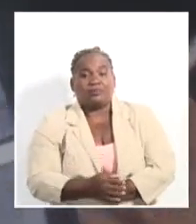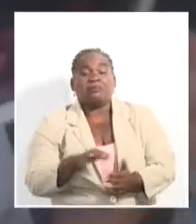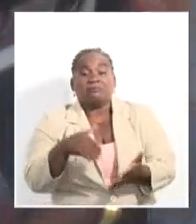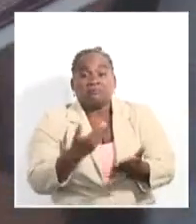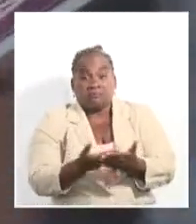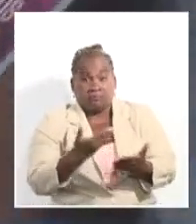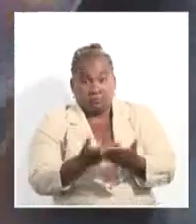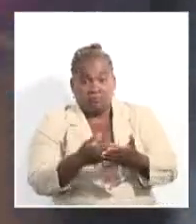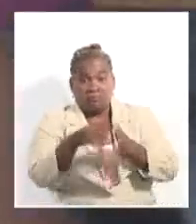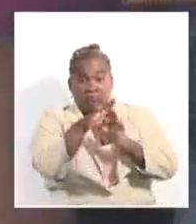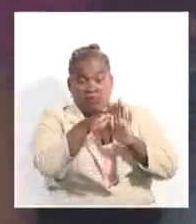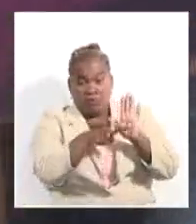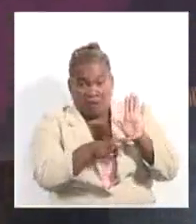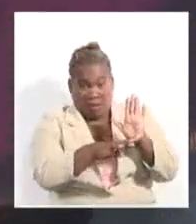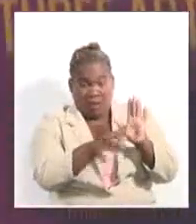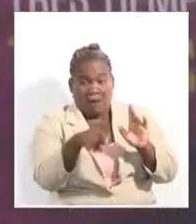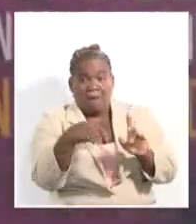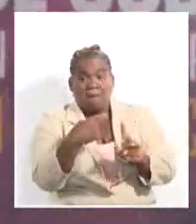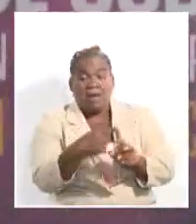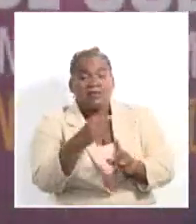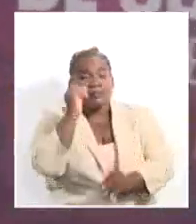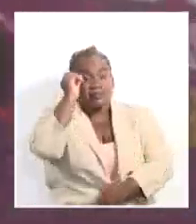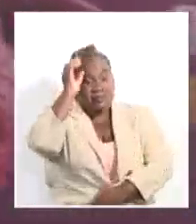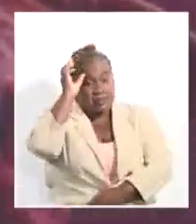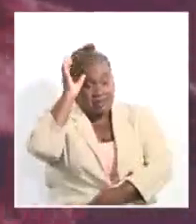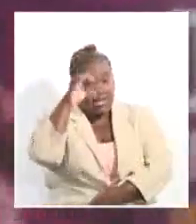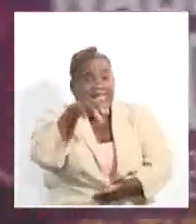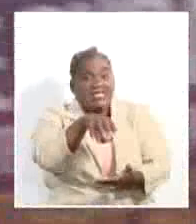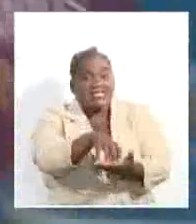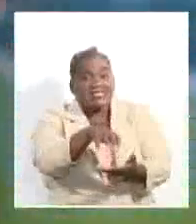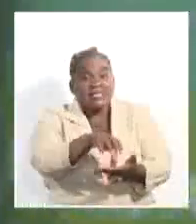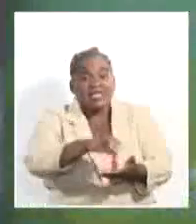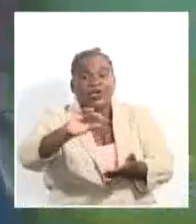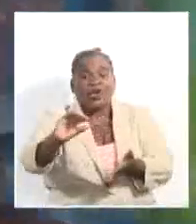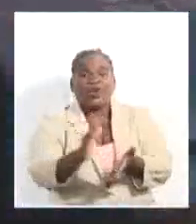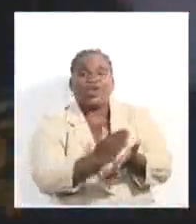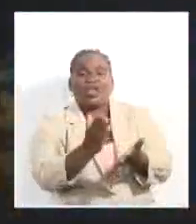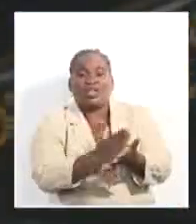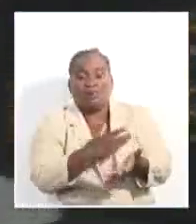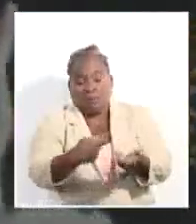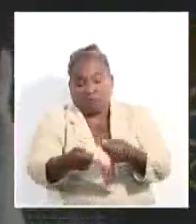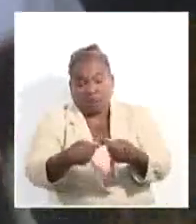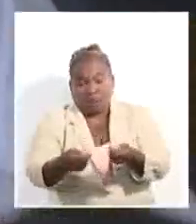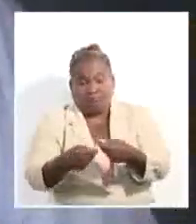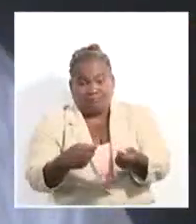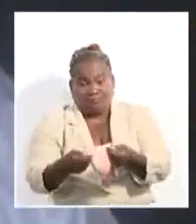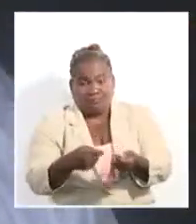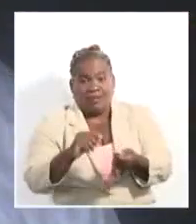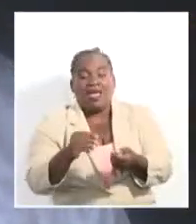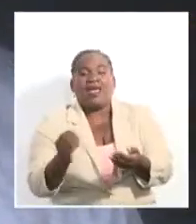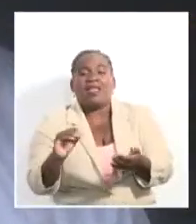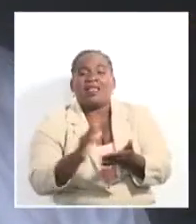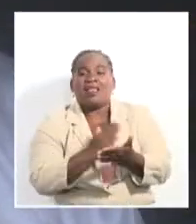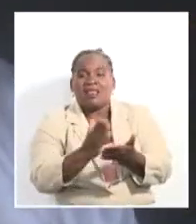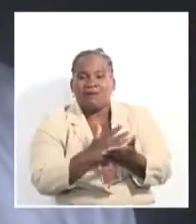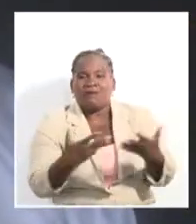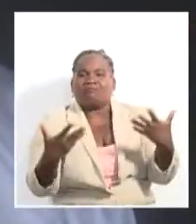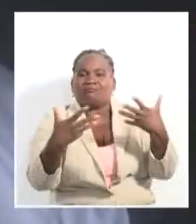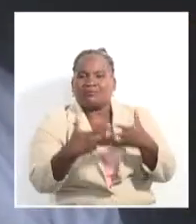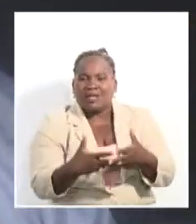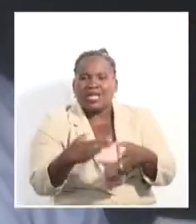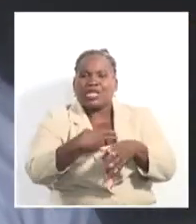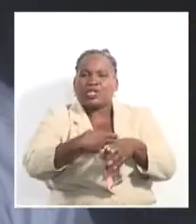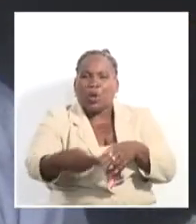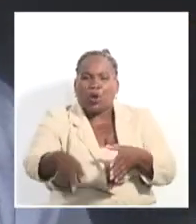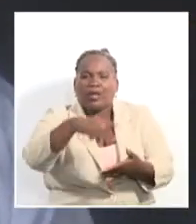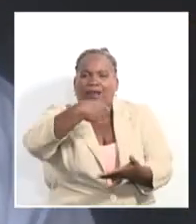programa de danzar en casa se suman las iniciativas del Centro Provincial del Libro, el que comercializará en el certamen títulos vinculados a la danza, su historia y desarrollo